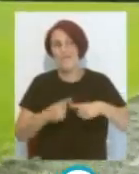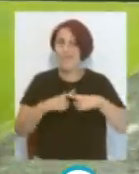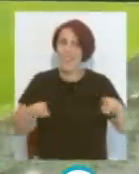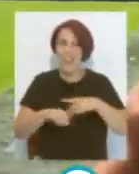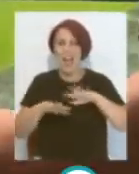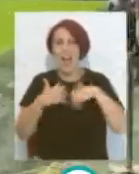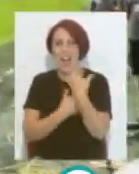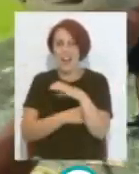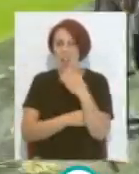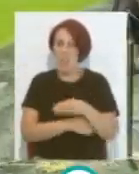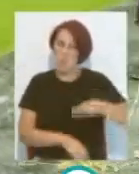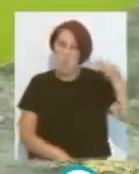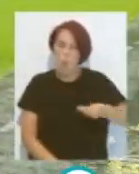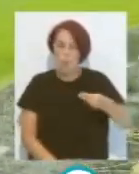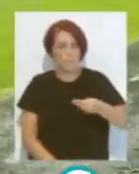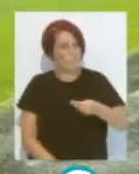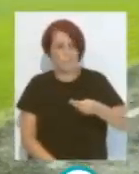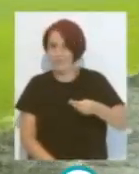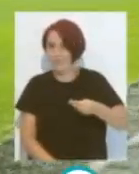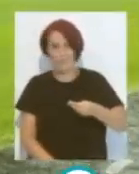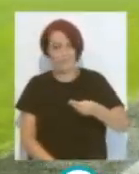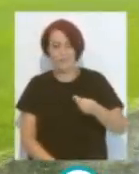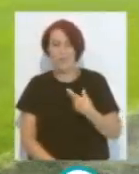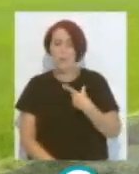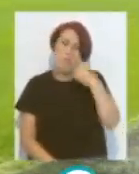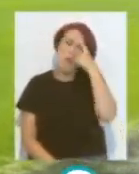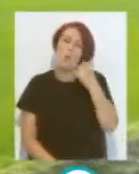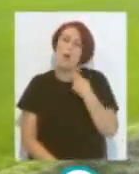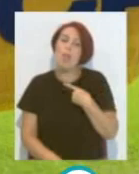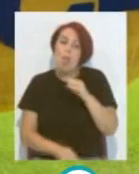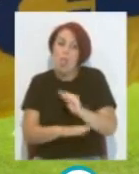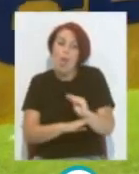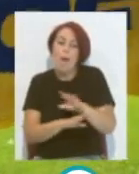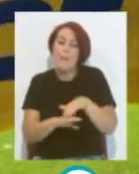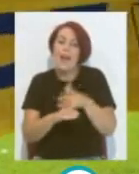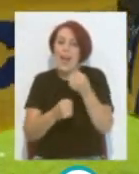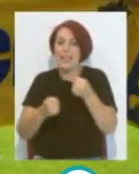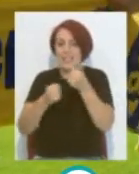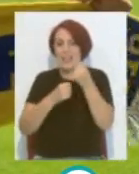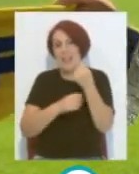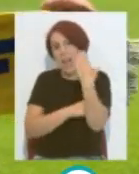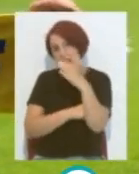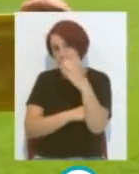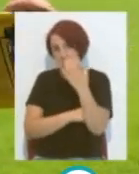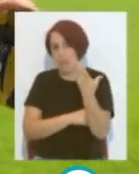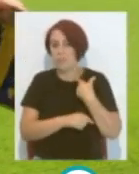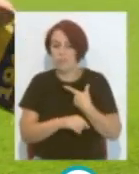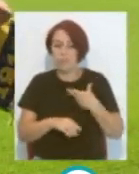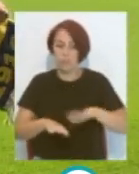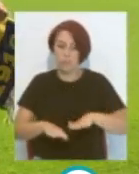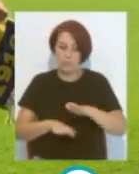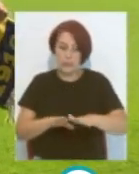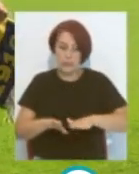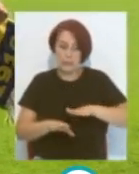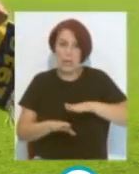era un campo especialmente demasiado bueno Se ponía muy bien Recuerdo yo para que se disputara el trofeo Carranza No te lo dejaban que pisara el Carranza